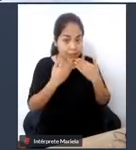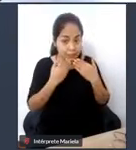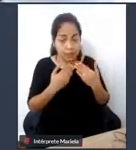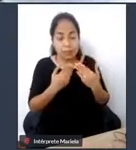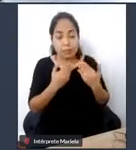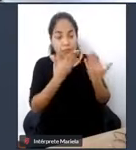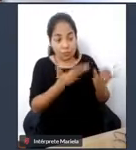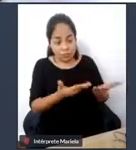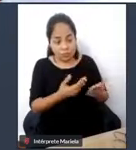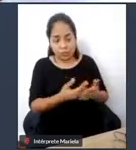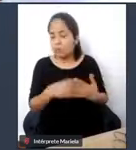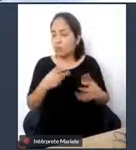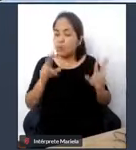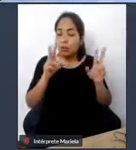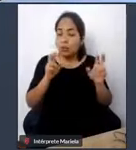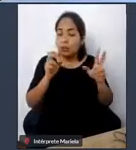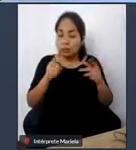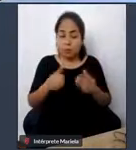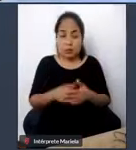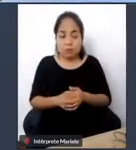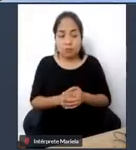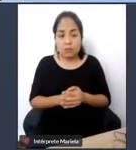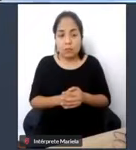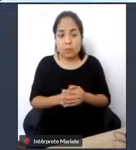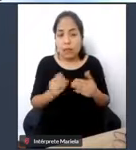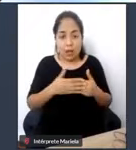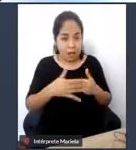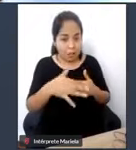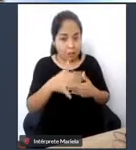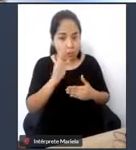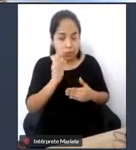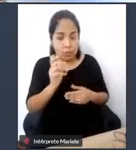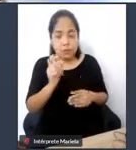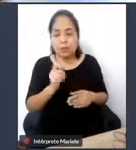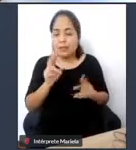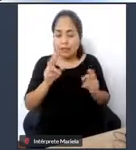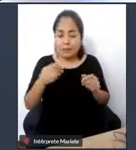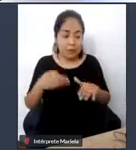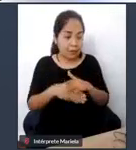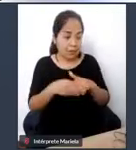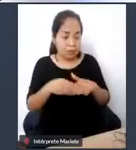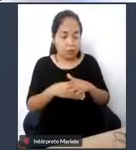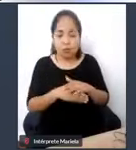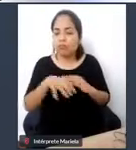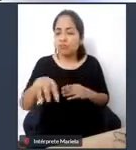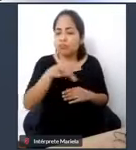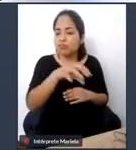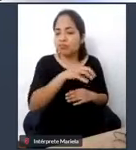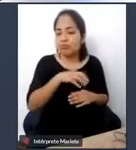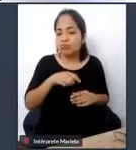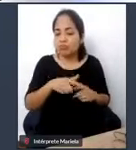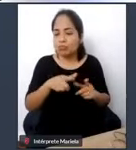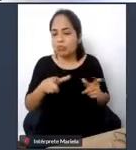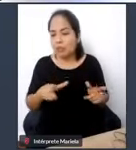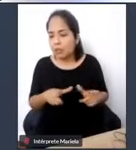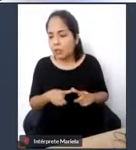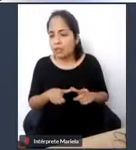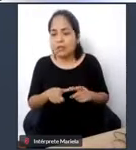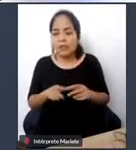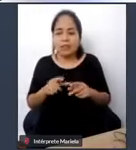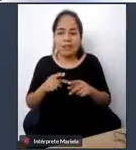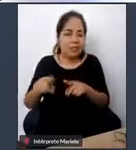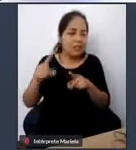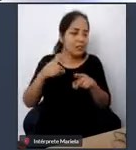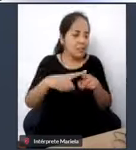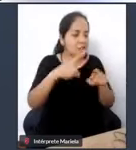hecho el tema de la accesibilidad en diferentes entornos es un tema que engloba muchas cosas como usted bien